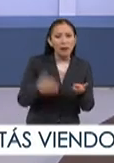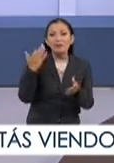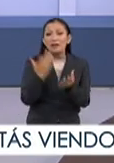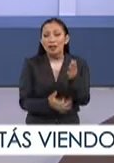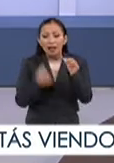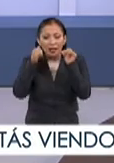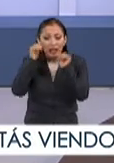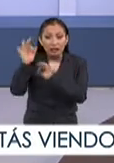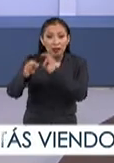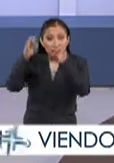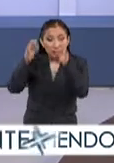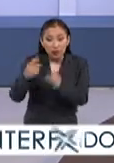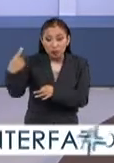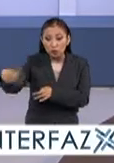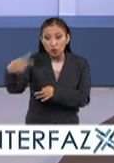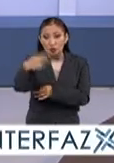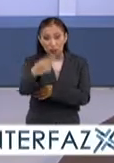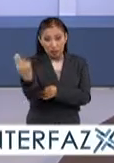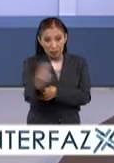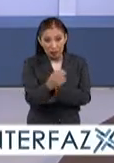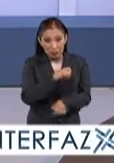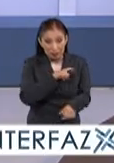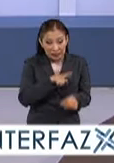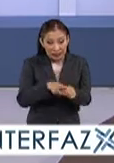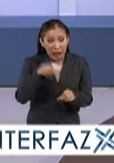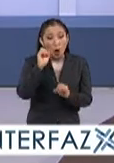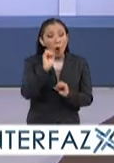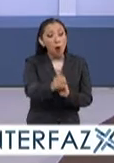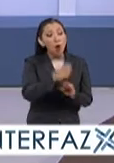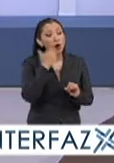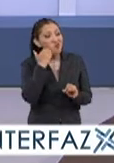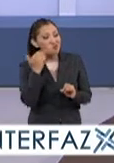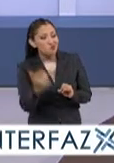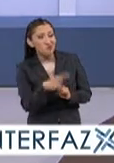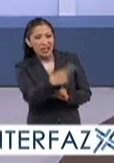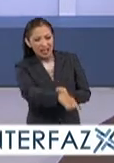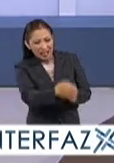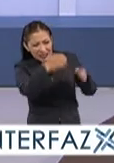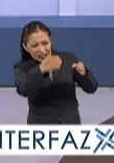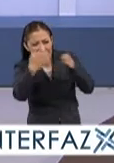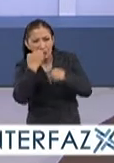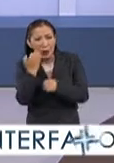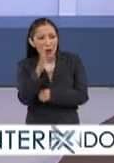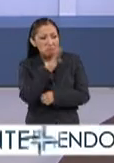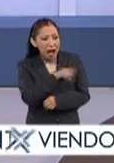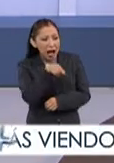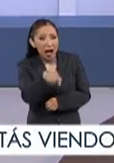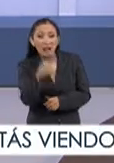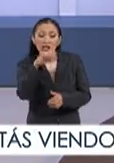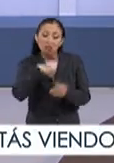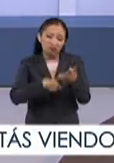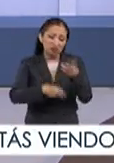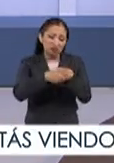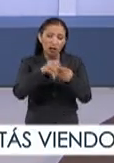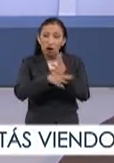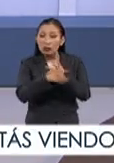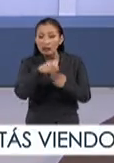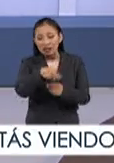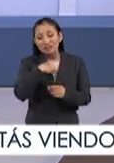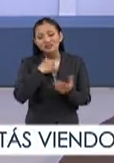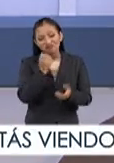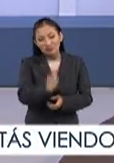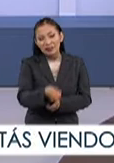falta de atención adecuada a las necesidades especiales o la deficiencia en las infraestructuras escolares, entre otras, siguen